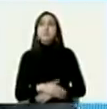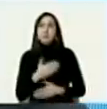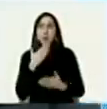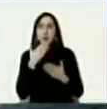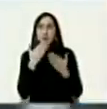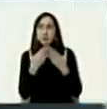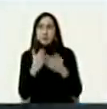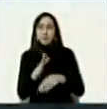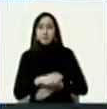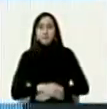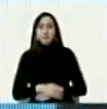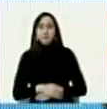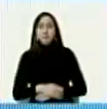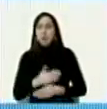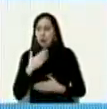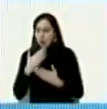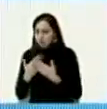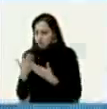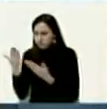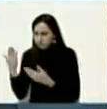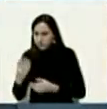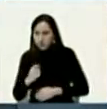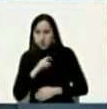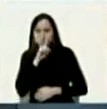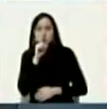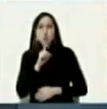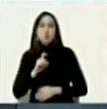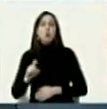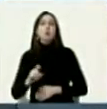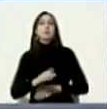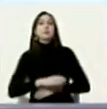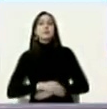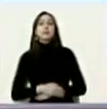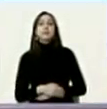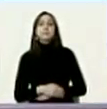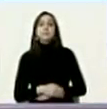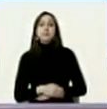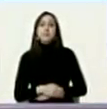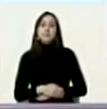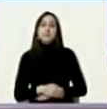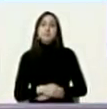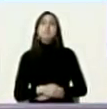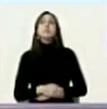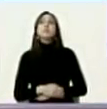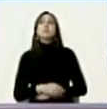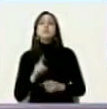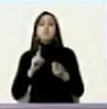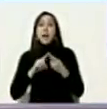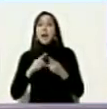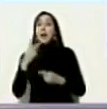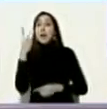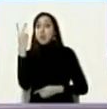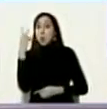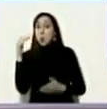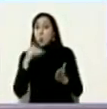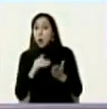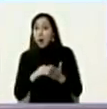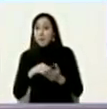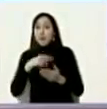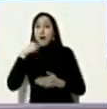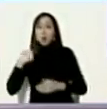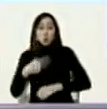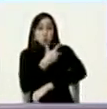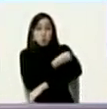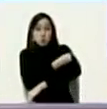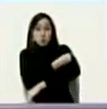bueno gracias a ti bueno sobre la segunda dosis le tocará a la comisión